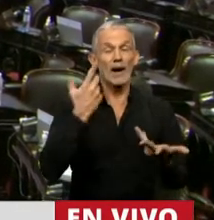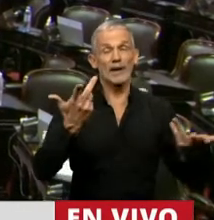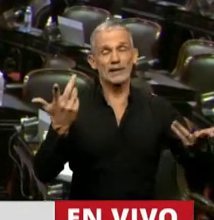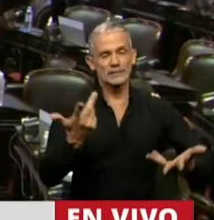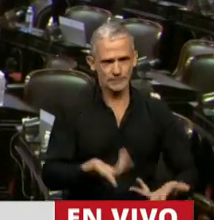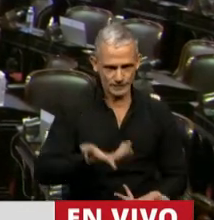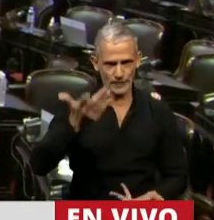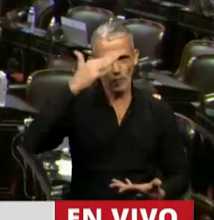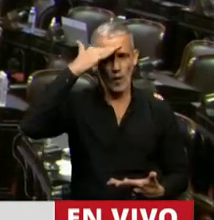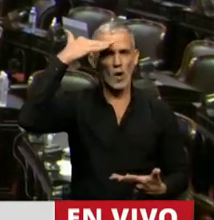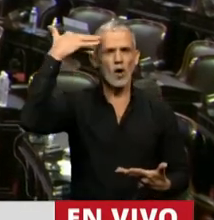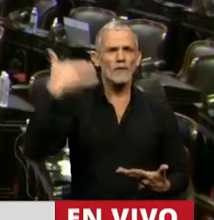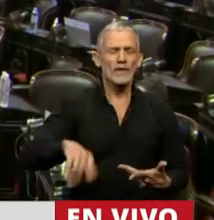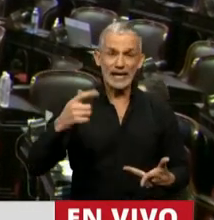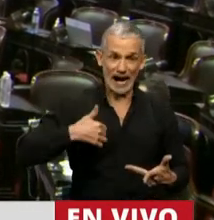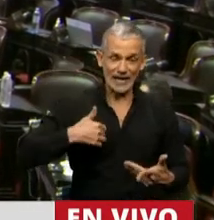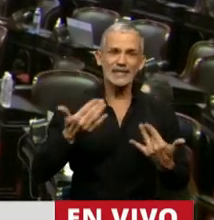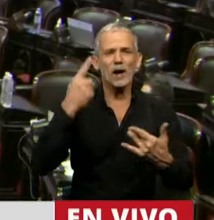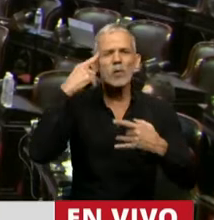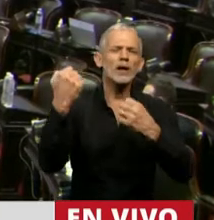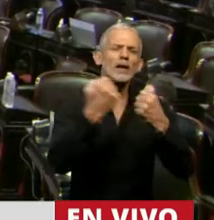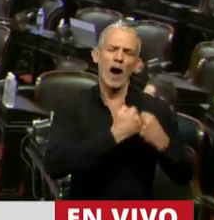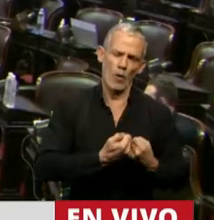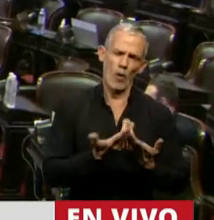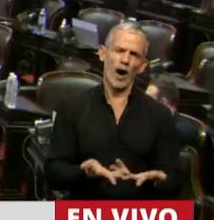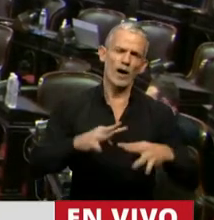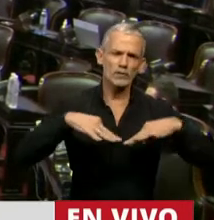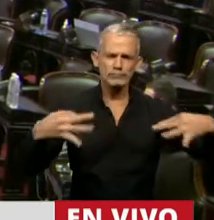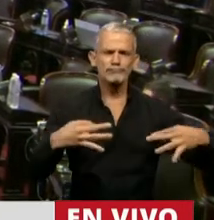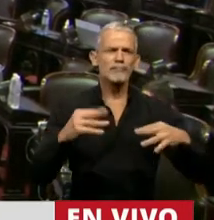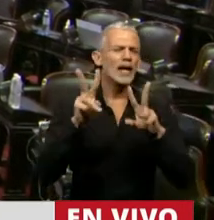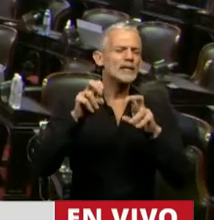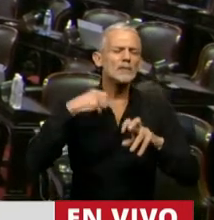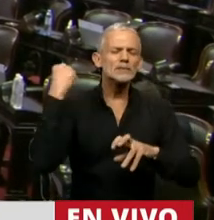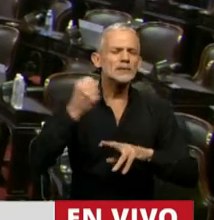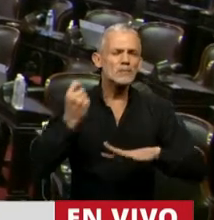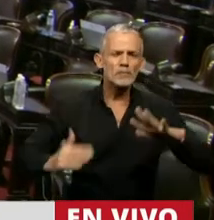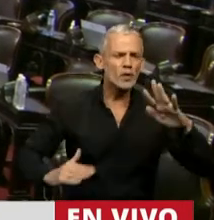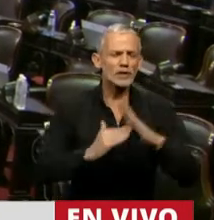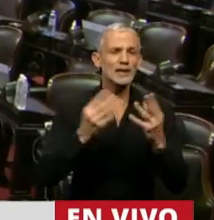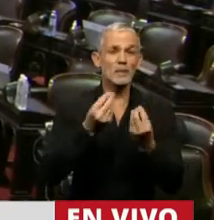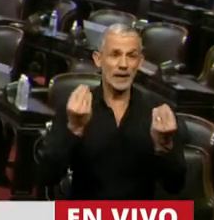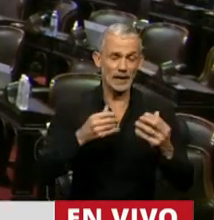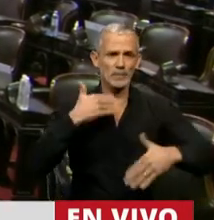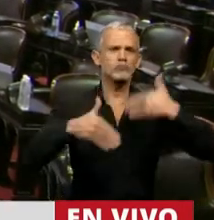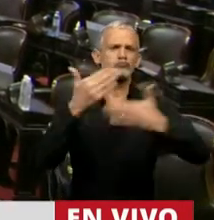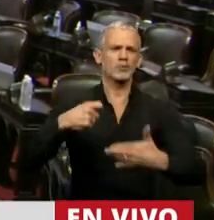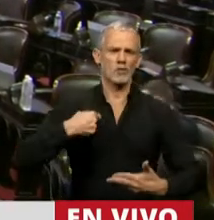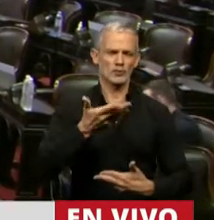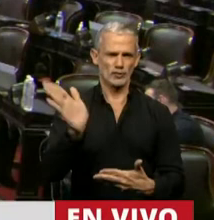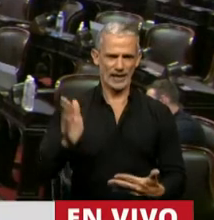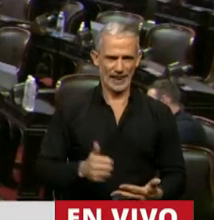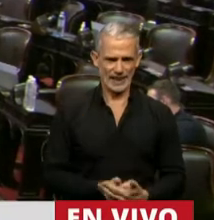vez por todas nos podemos poner de acuerdo en cuestiones que son esenciales para crecer como sociedad.